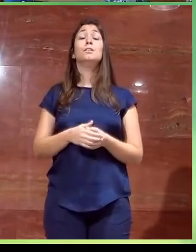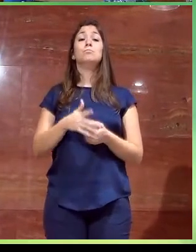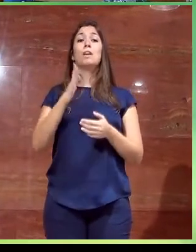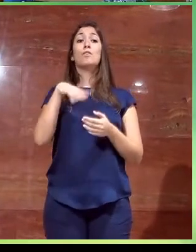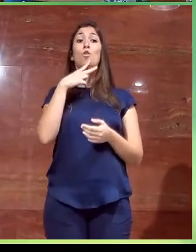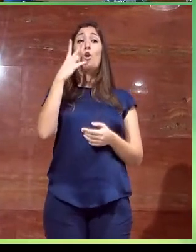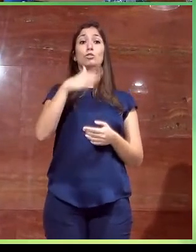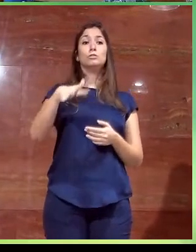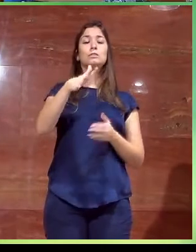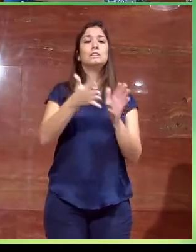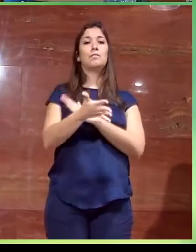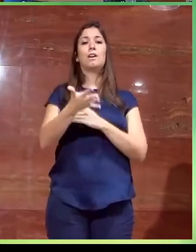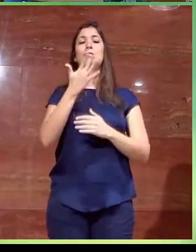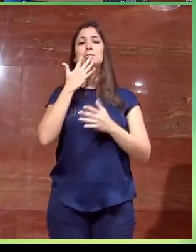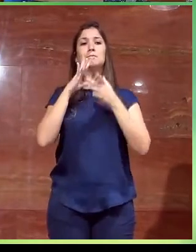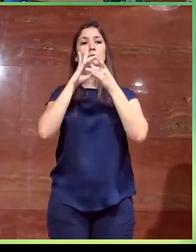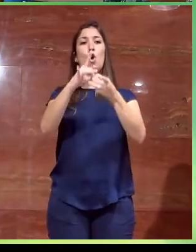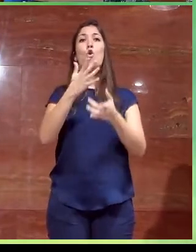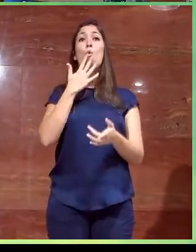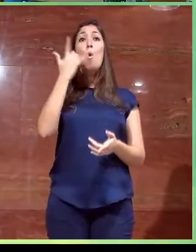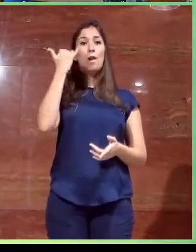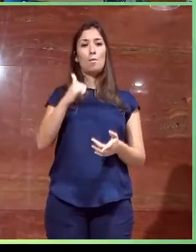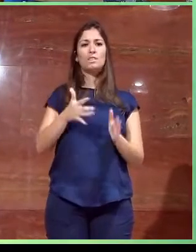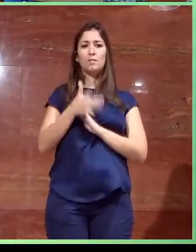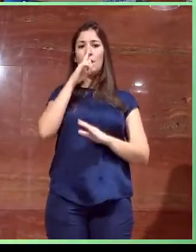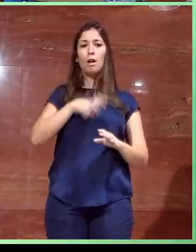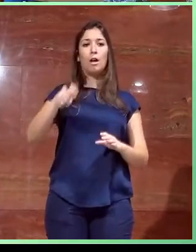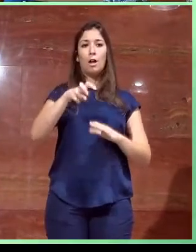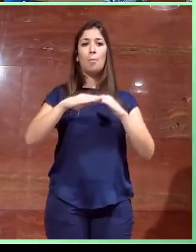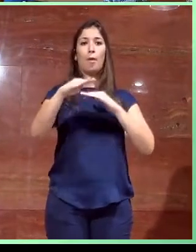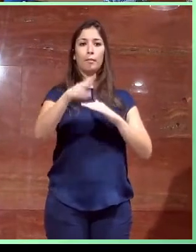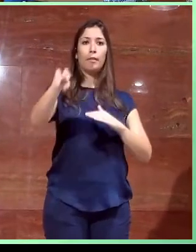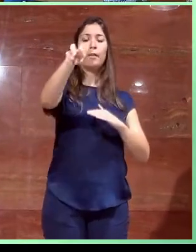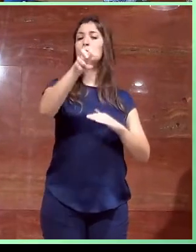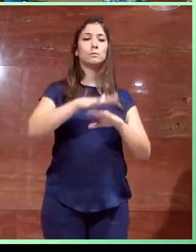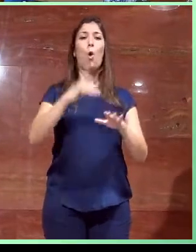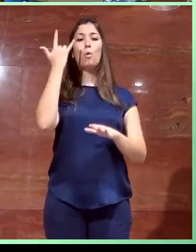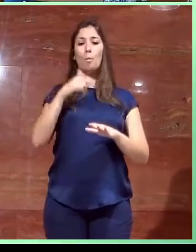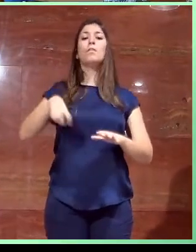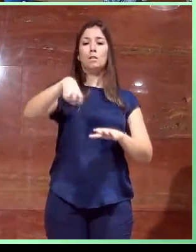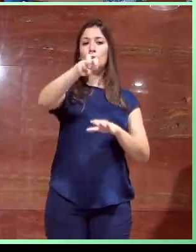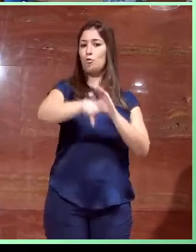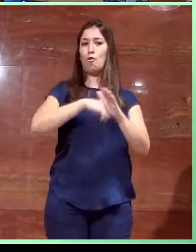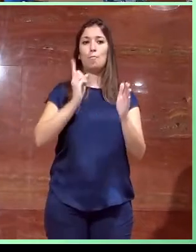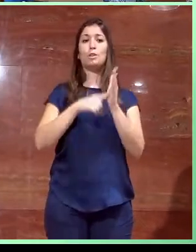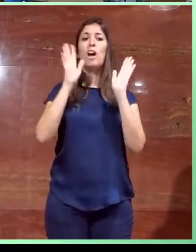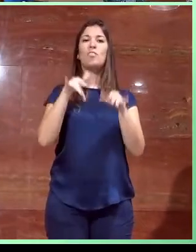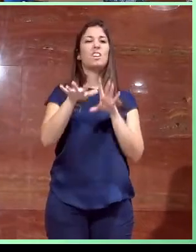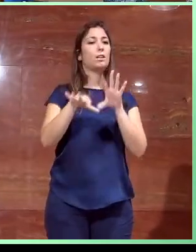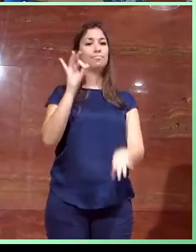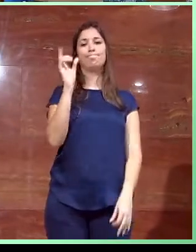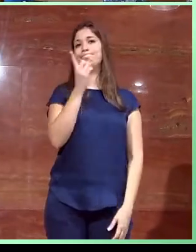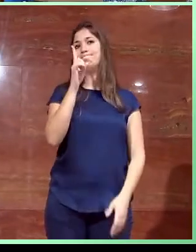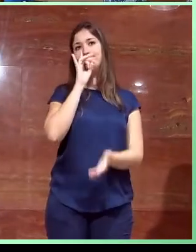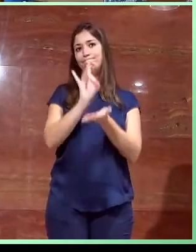uníamos a los cinco peldaños existentes de forma que hacíamos una única escalera con siete peldaños, ¿no? Esta opción se desestimó porque, bueno, porque se